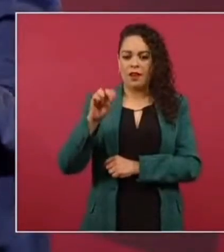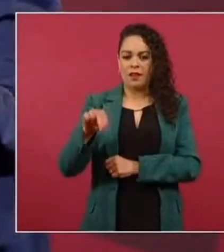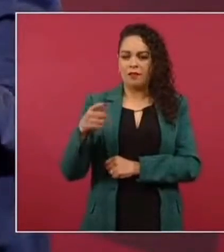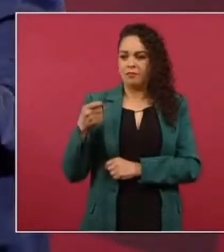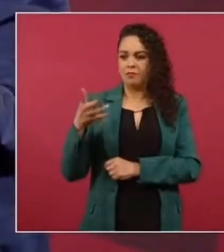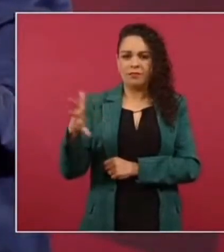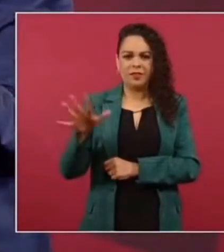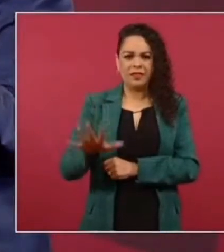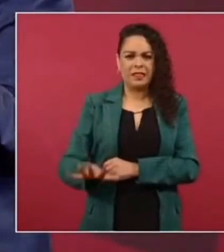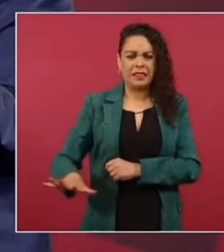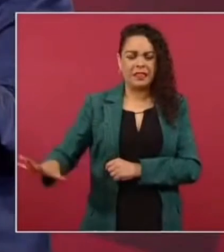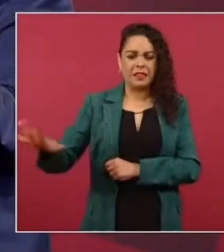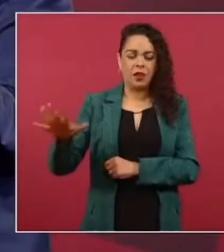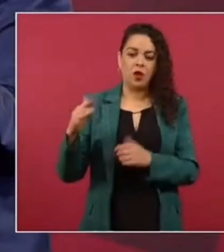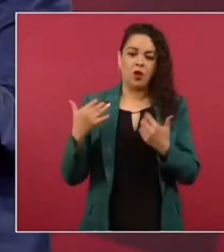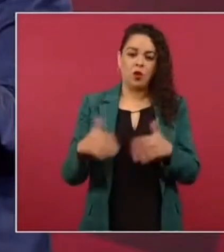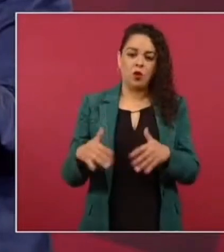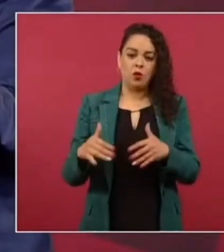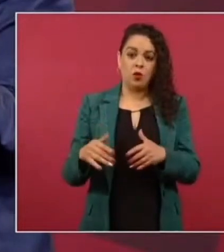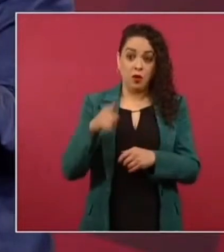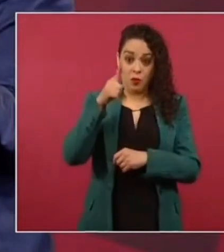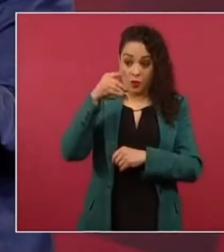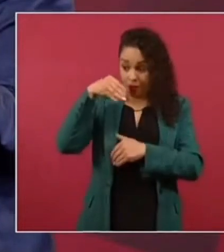internarse en esta selva